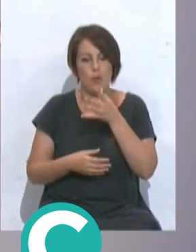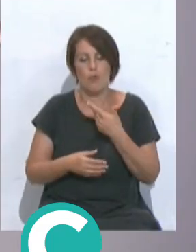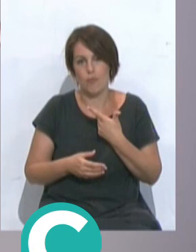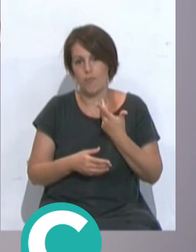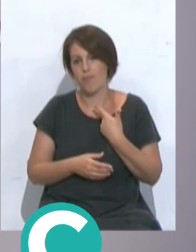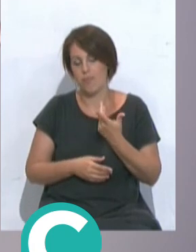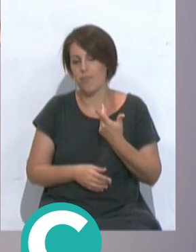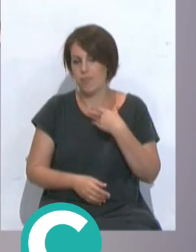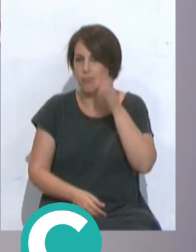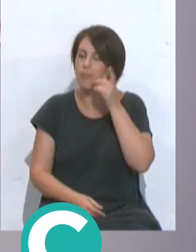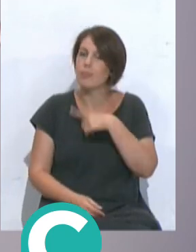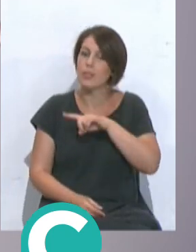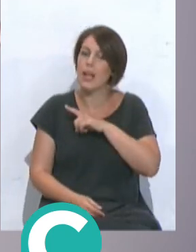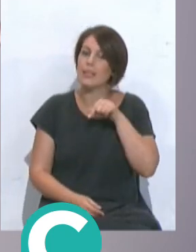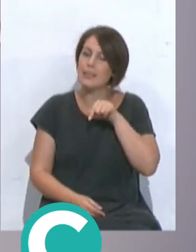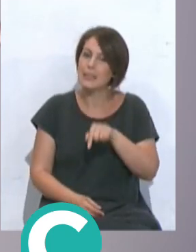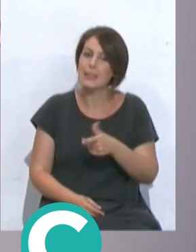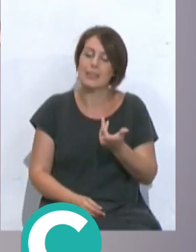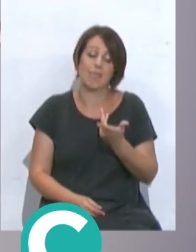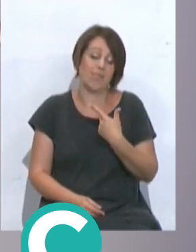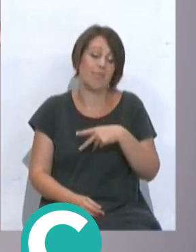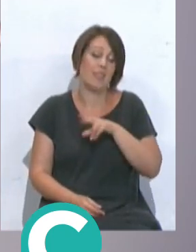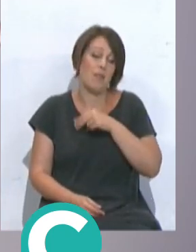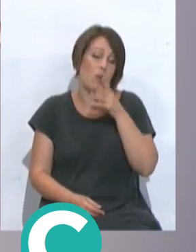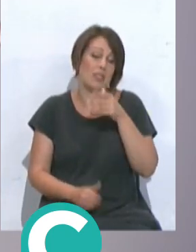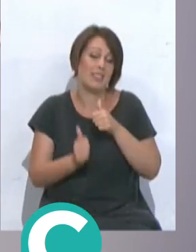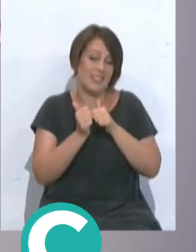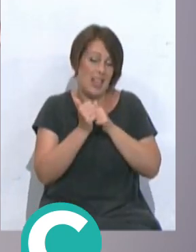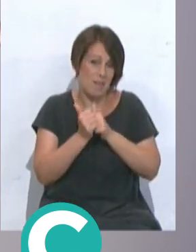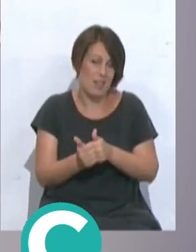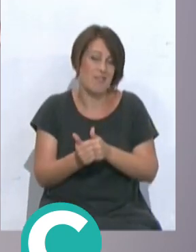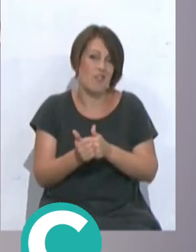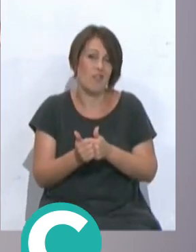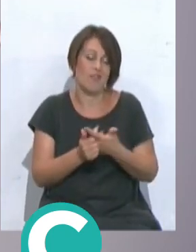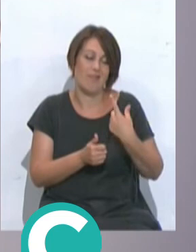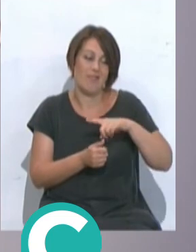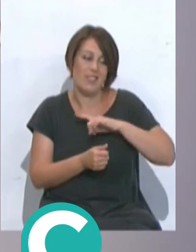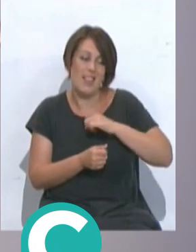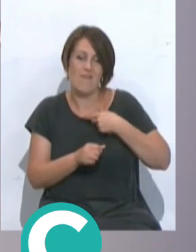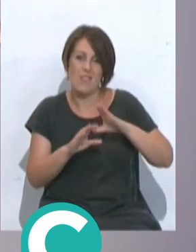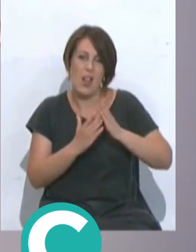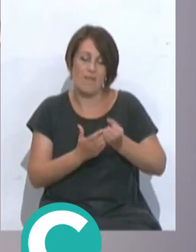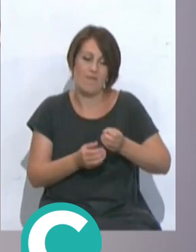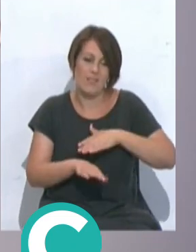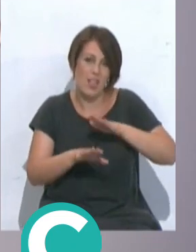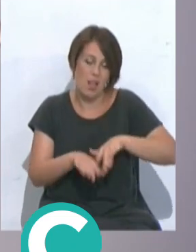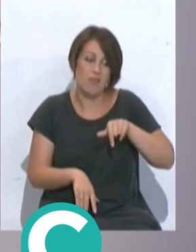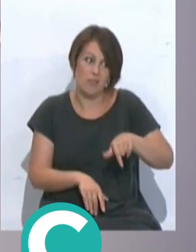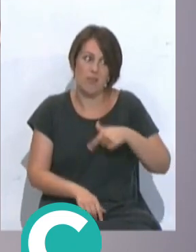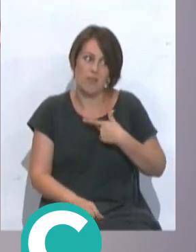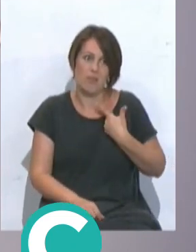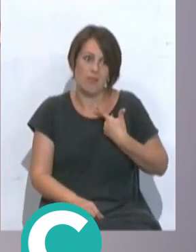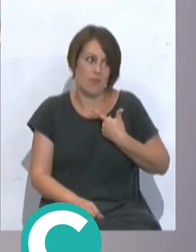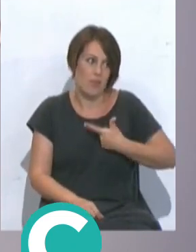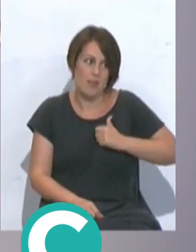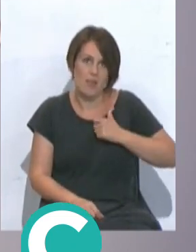atender nuestra llamada a ti que además eres de los que te mereces por el seguimiento que nos hacía en ese balón aficionado que hemos dicho antes que eso sí que era un marrón para